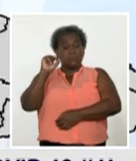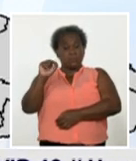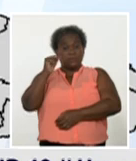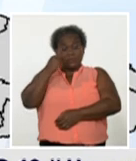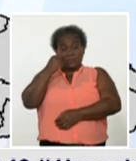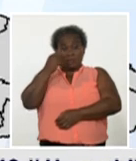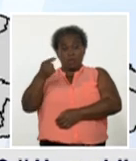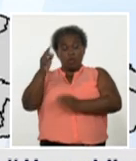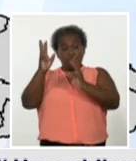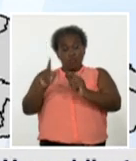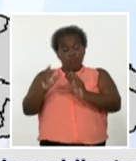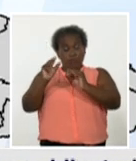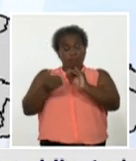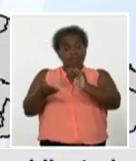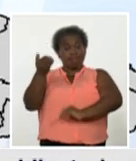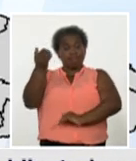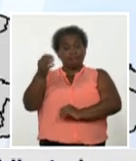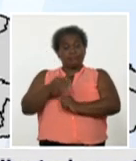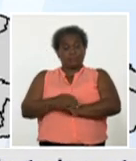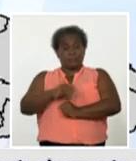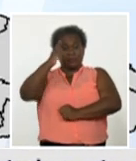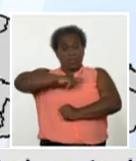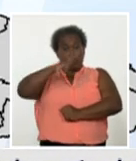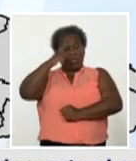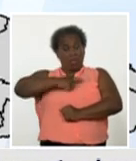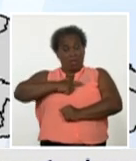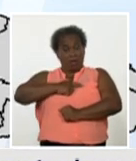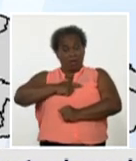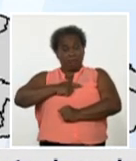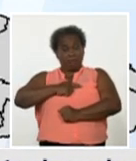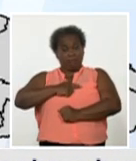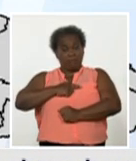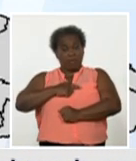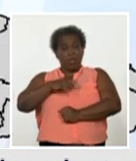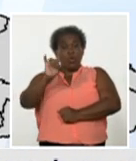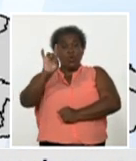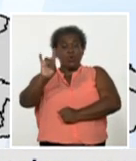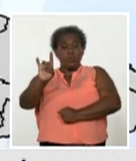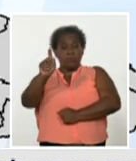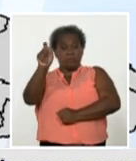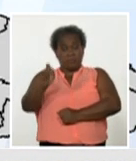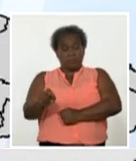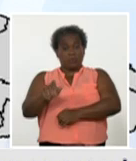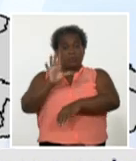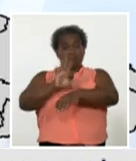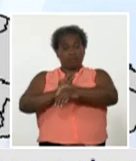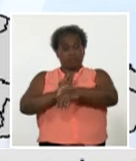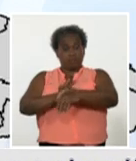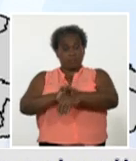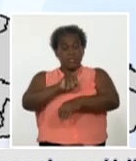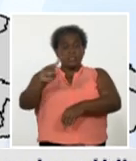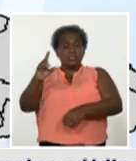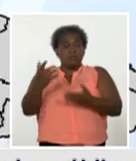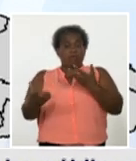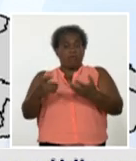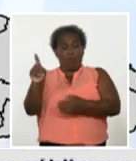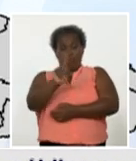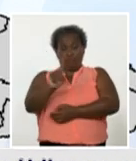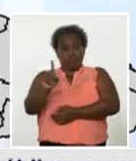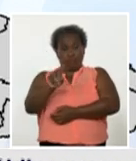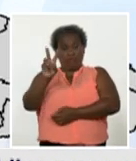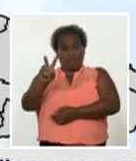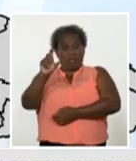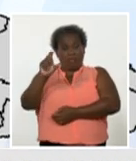que están teniendo. Ciego de Ávila, 9 casos diagnosticados, Cienfuegos, 11 y Villaclara